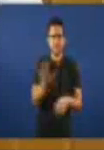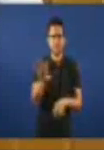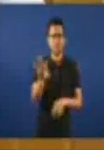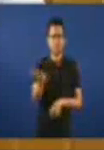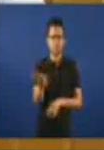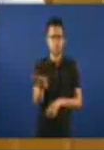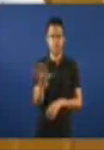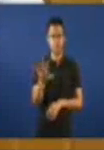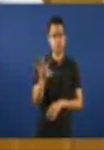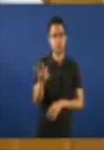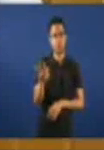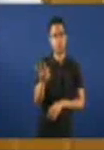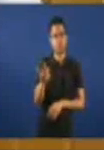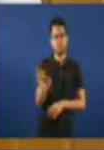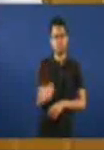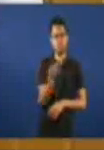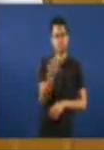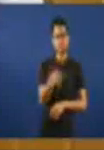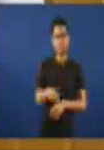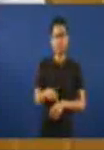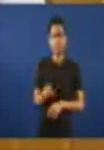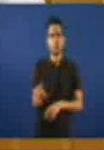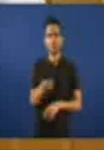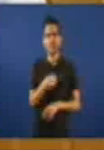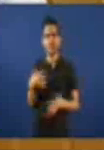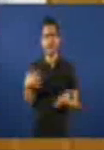costou setenta e nove mortos.